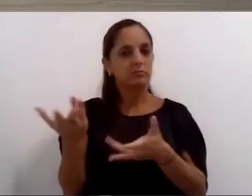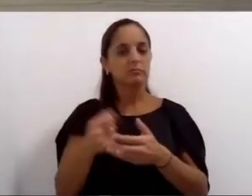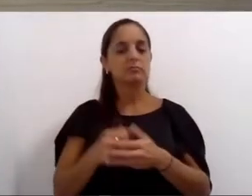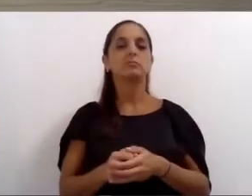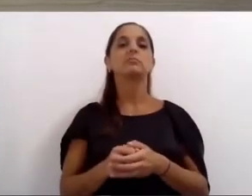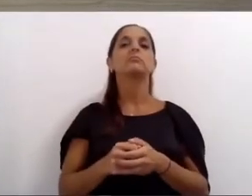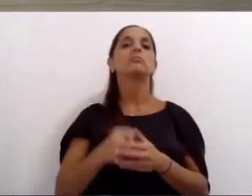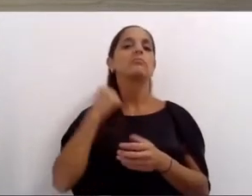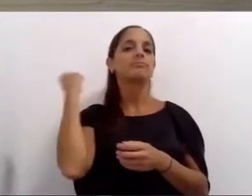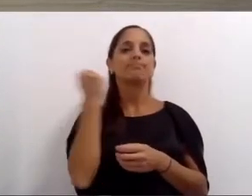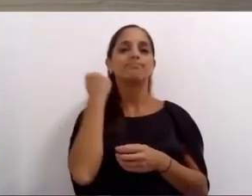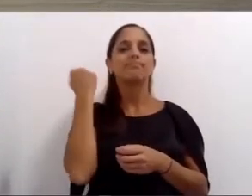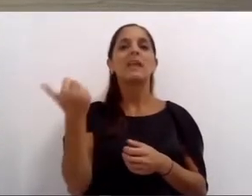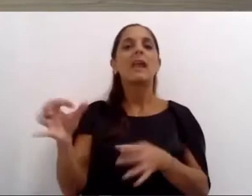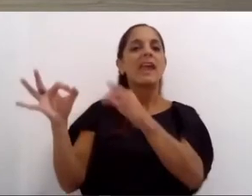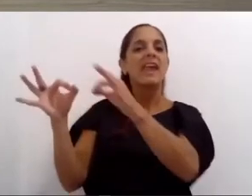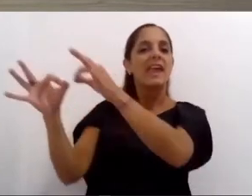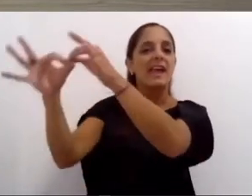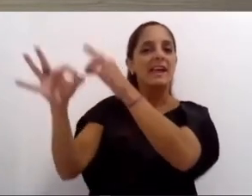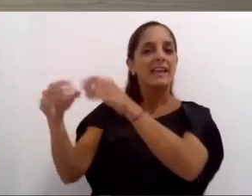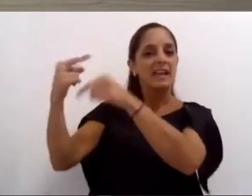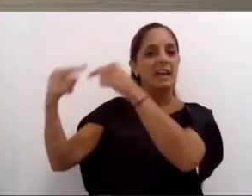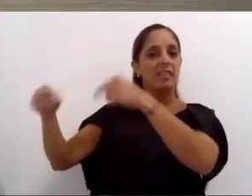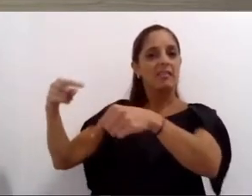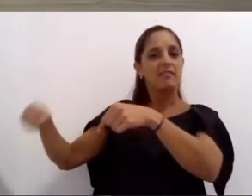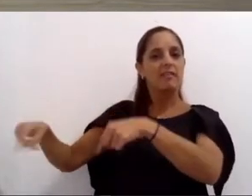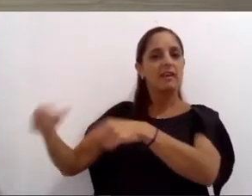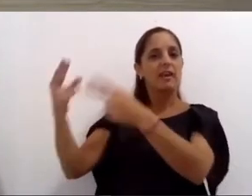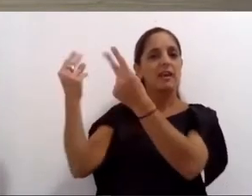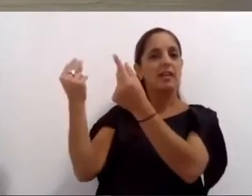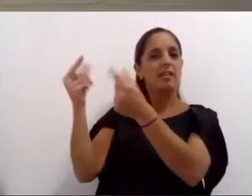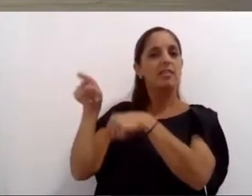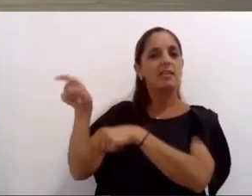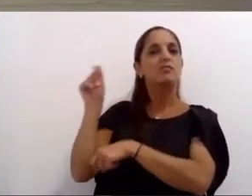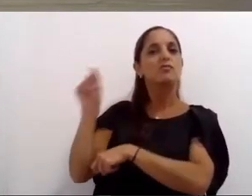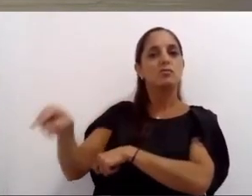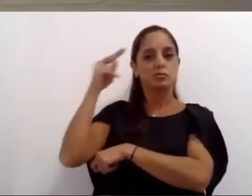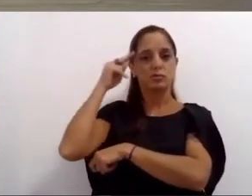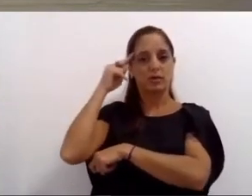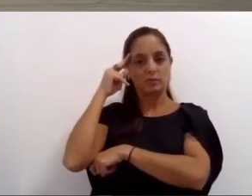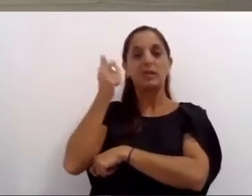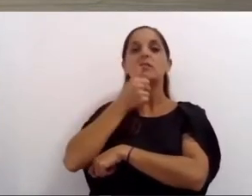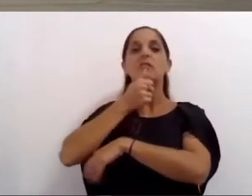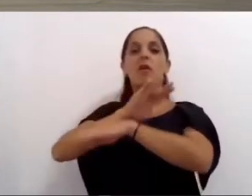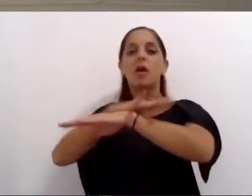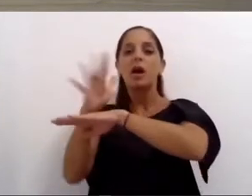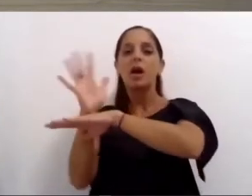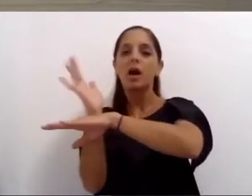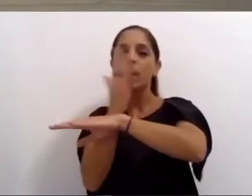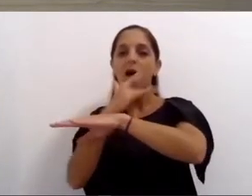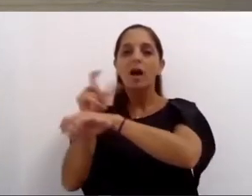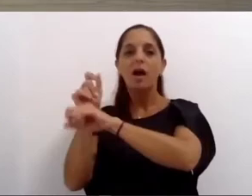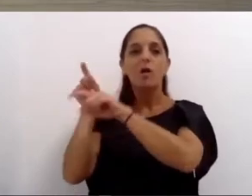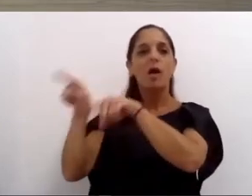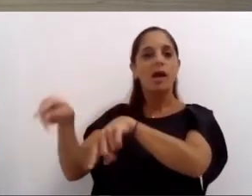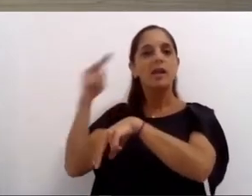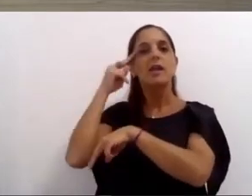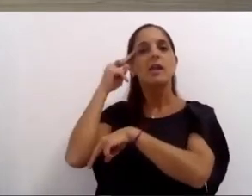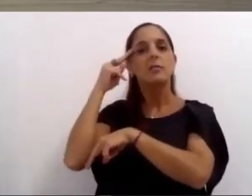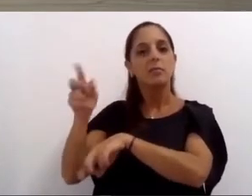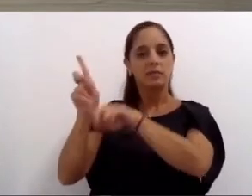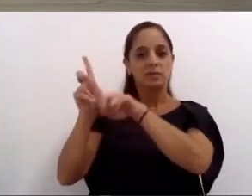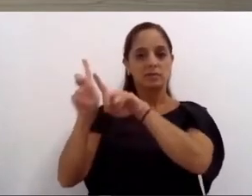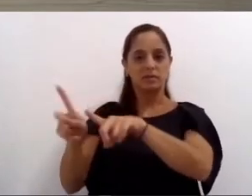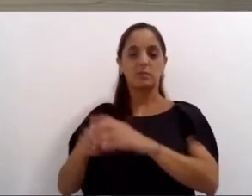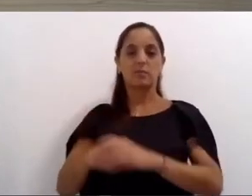respetando los valores de los isleños y preservando el ambiente de la humedad firmamos convenios de cooperación turística con Córdoba